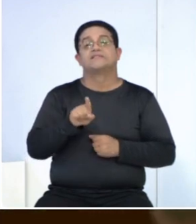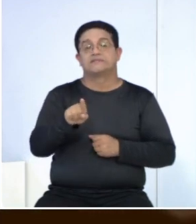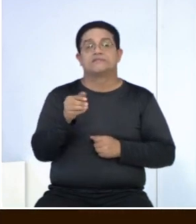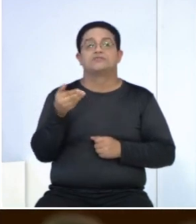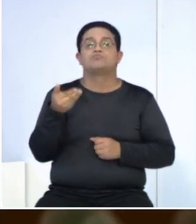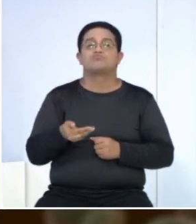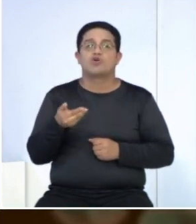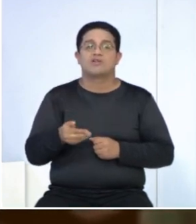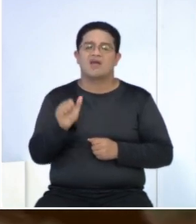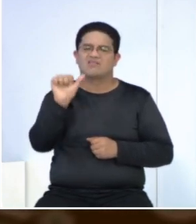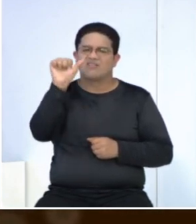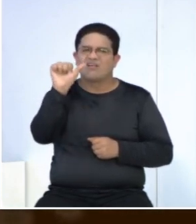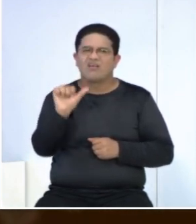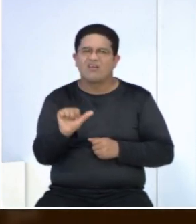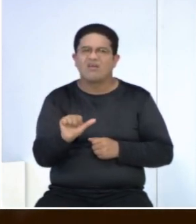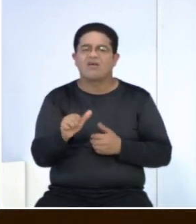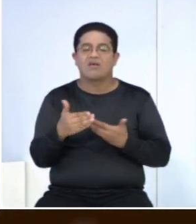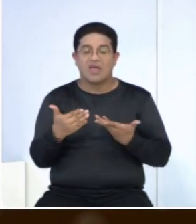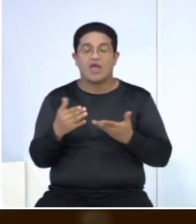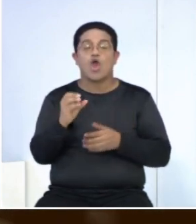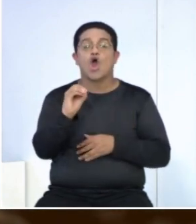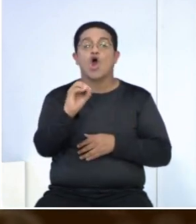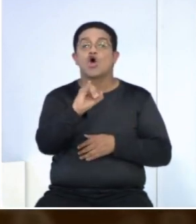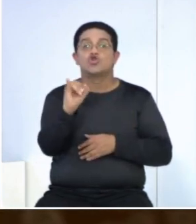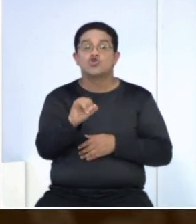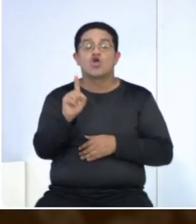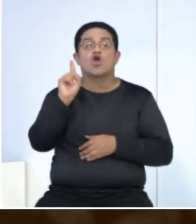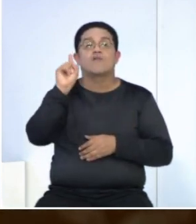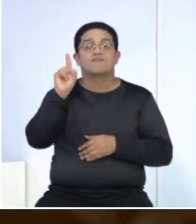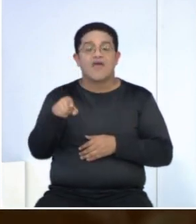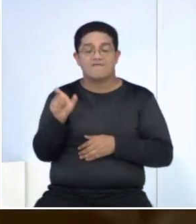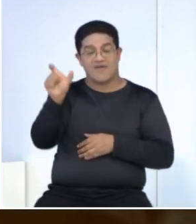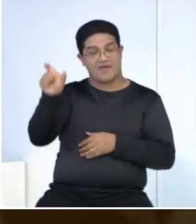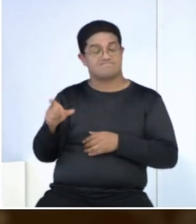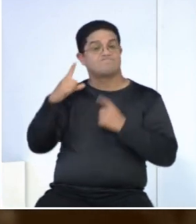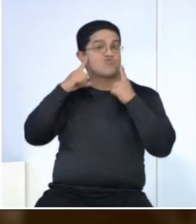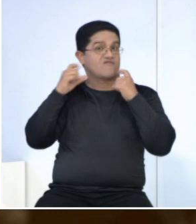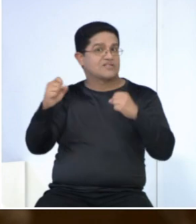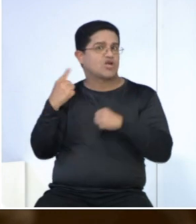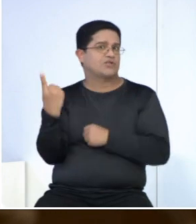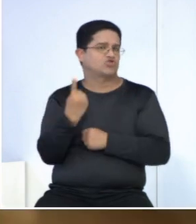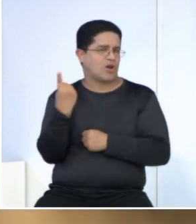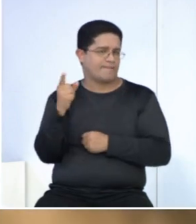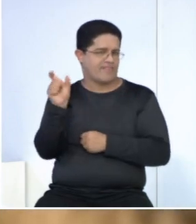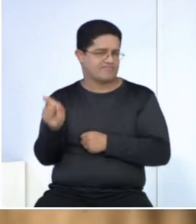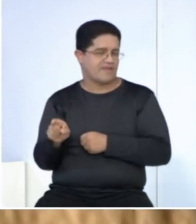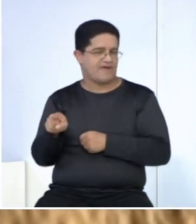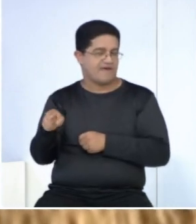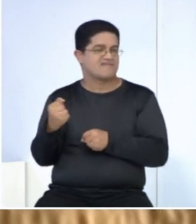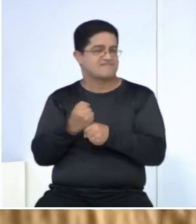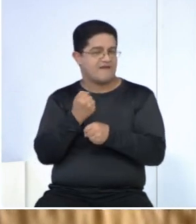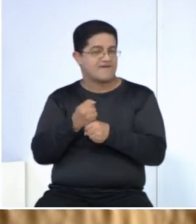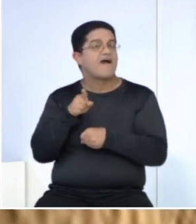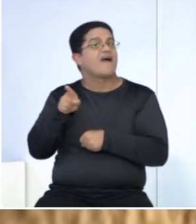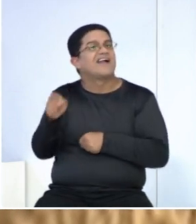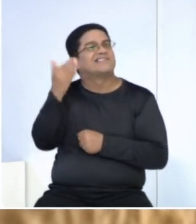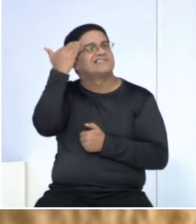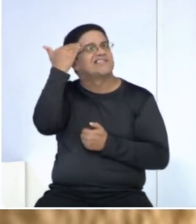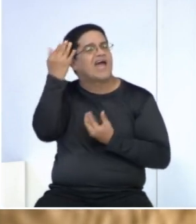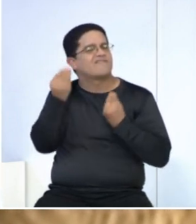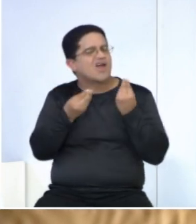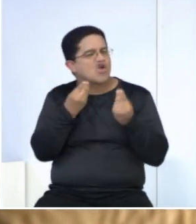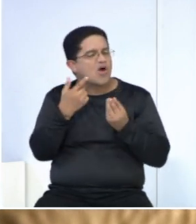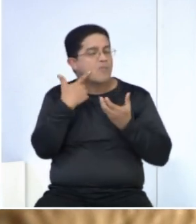importante destacar que el ozono médico debe ser aplicado por un profesional de la salud capacitado. Con la dosificación precisa,